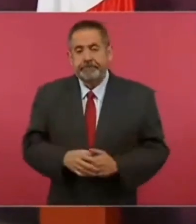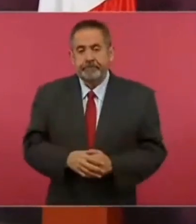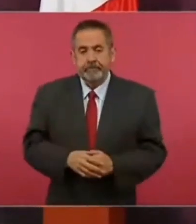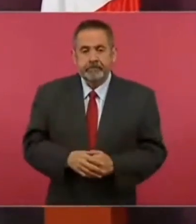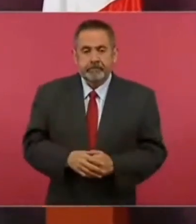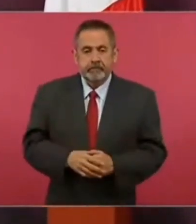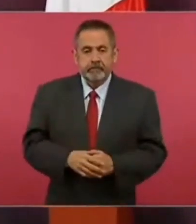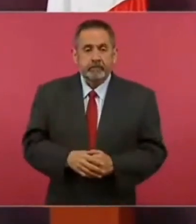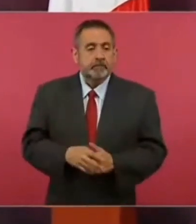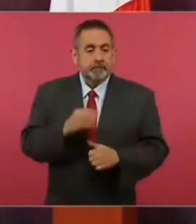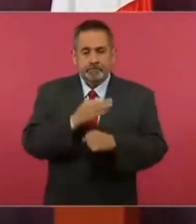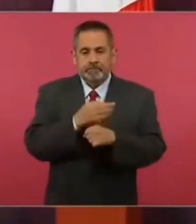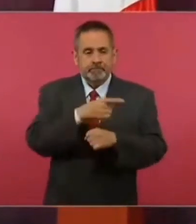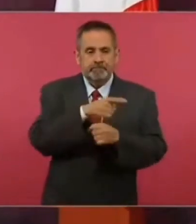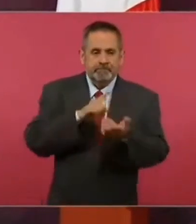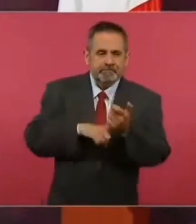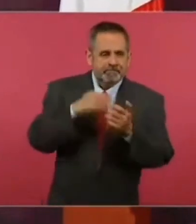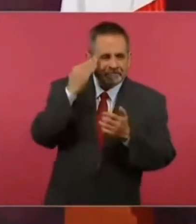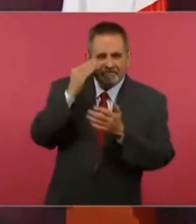son tiempos de sopilotes.